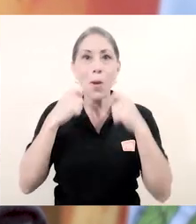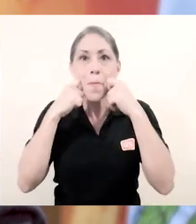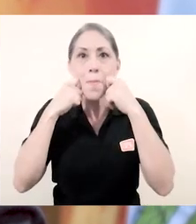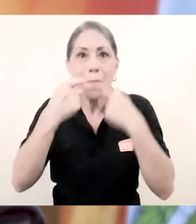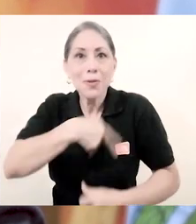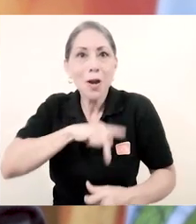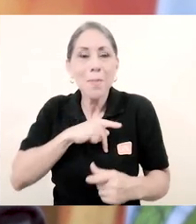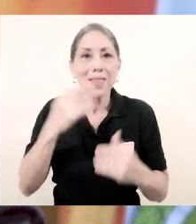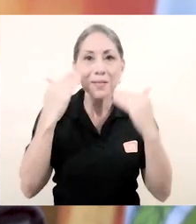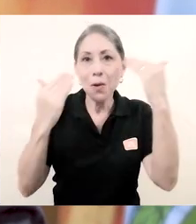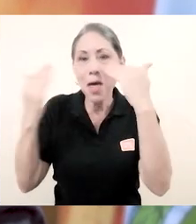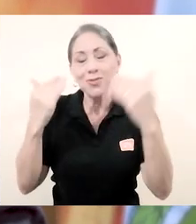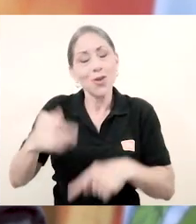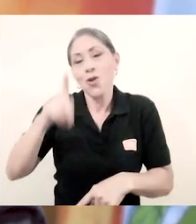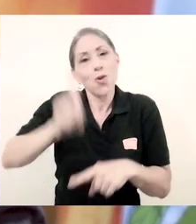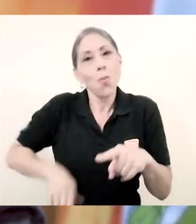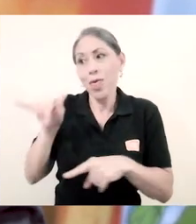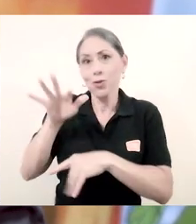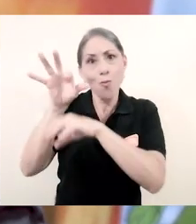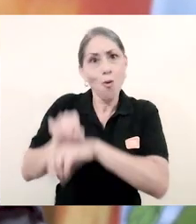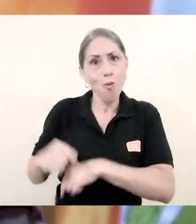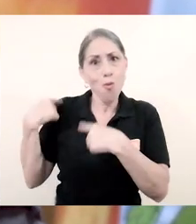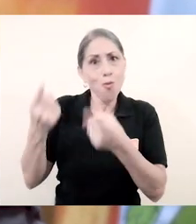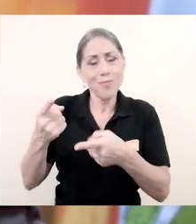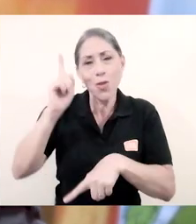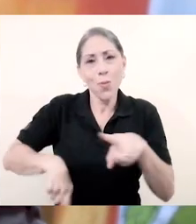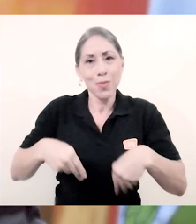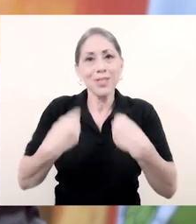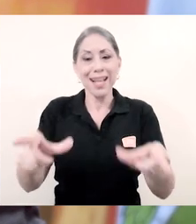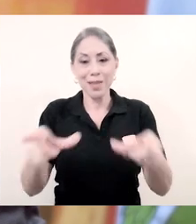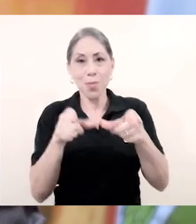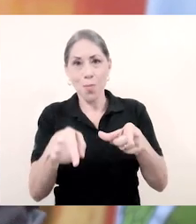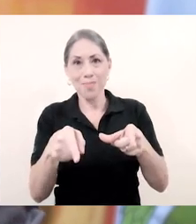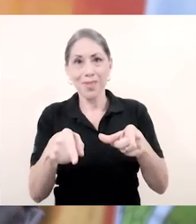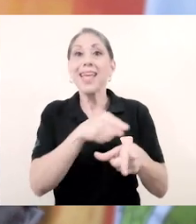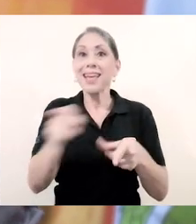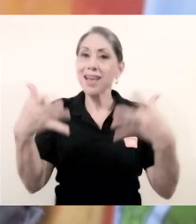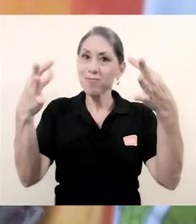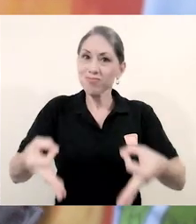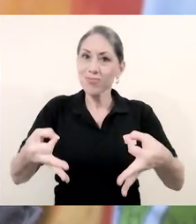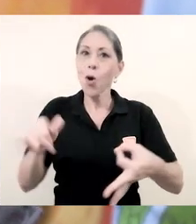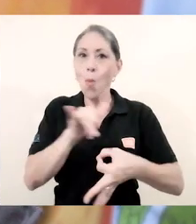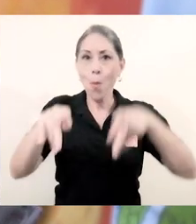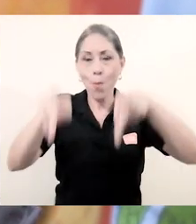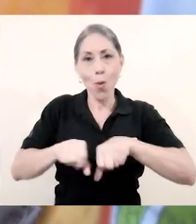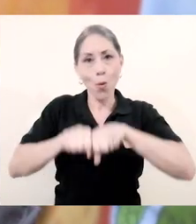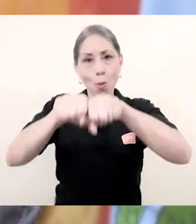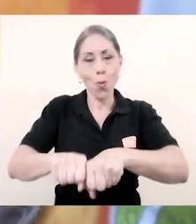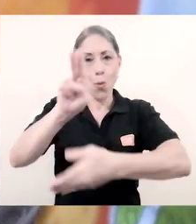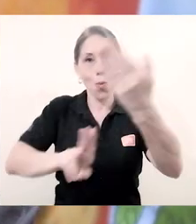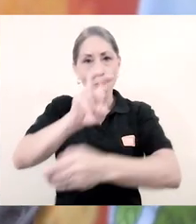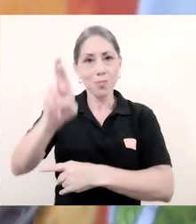podremos saludarnos personalmente, ni podremos entregarles de la manera tradicional el diploma que les acredita como graduadas y